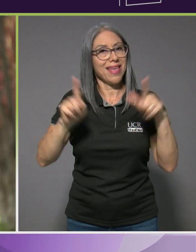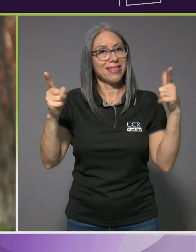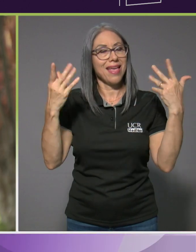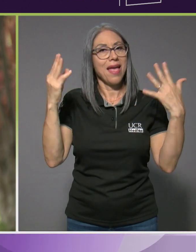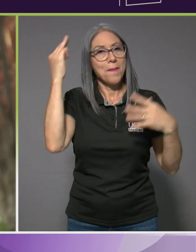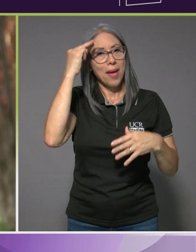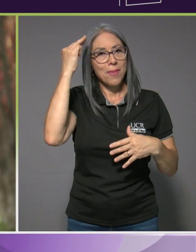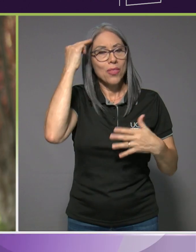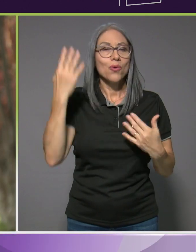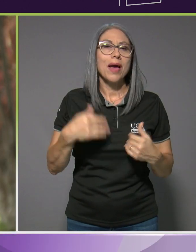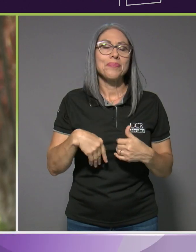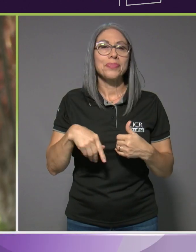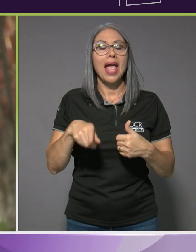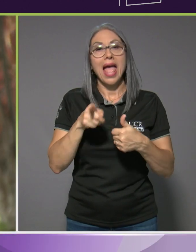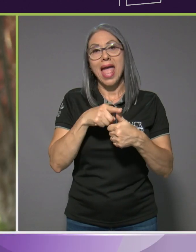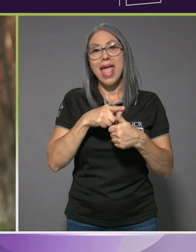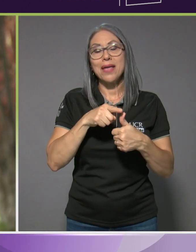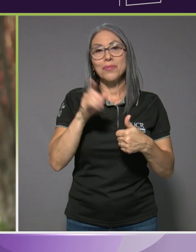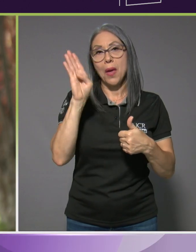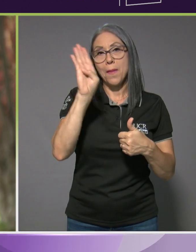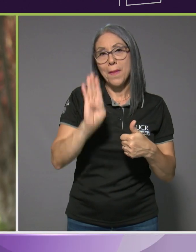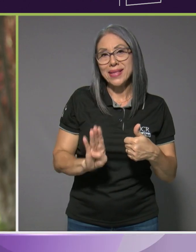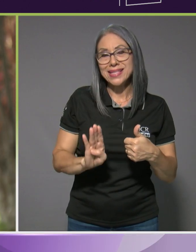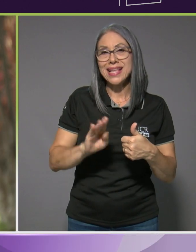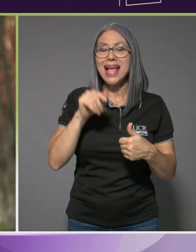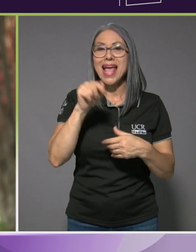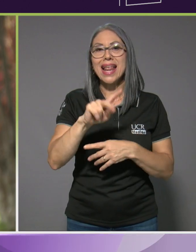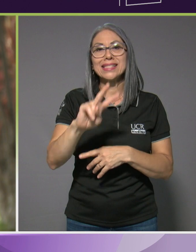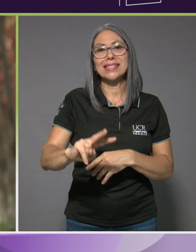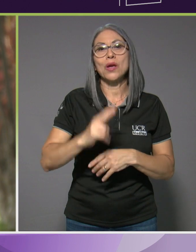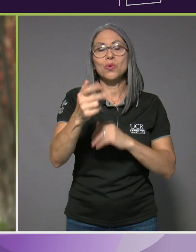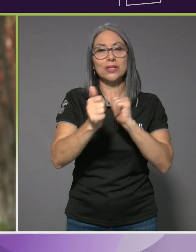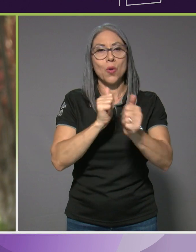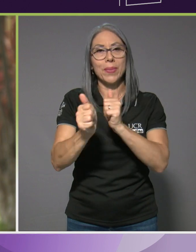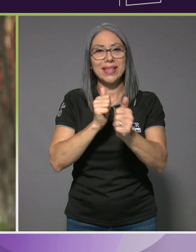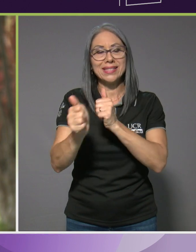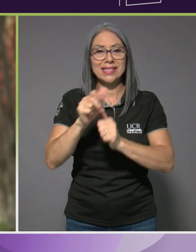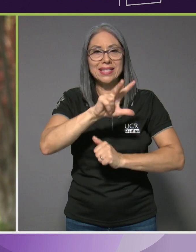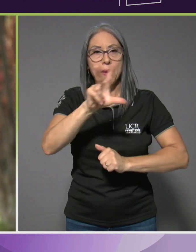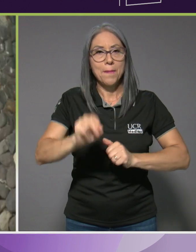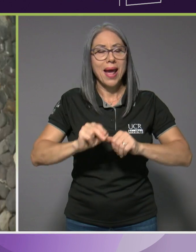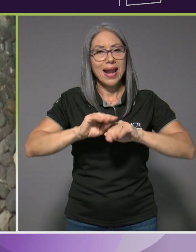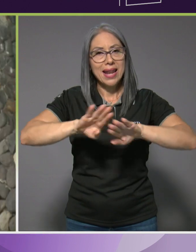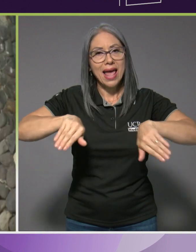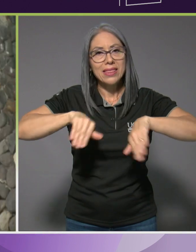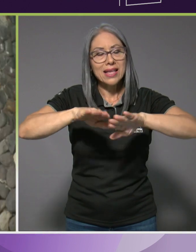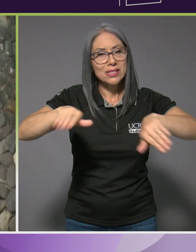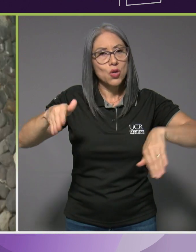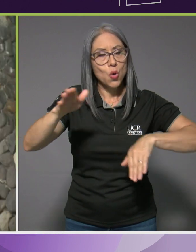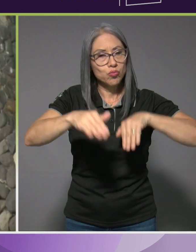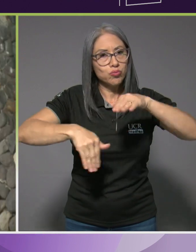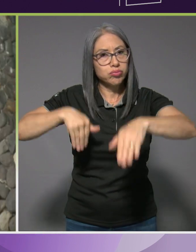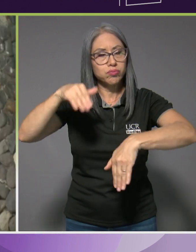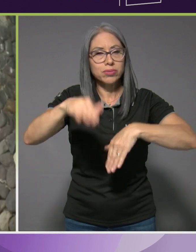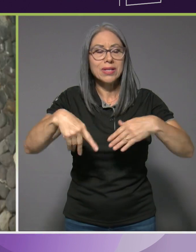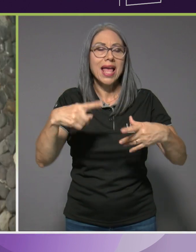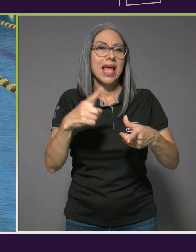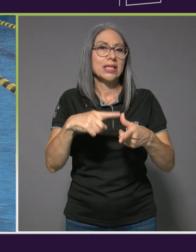para Río eran mis segundas competencias a nivel de paranatación, entonces